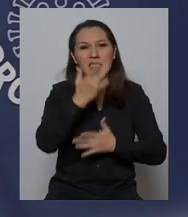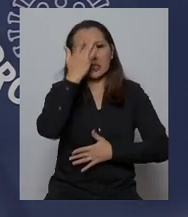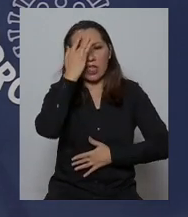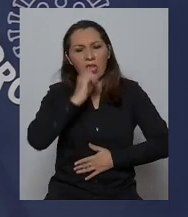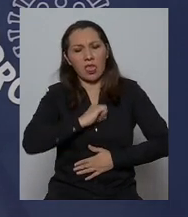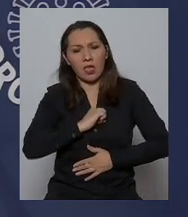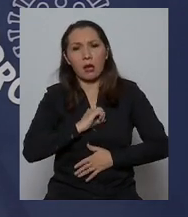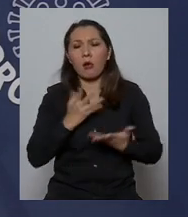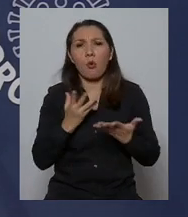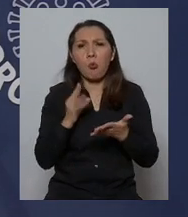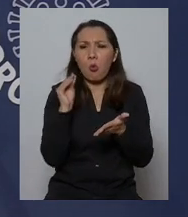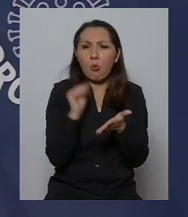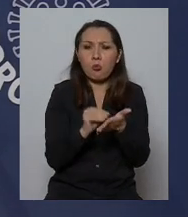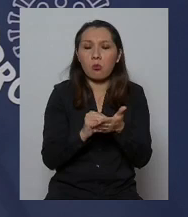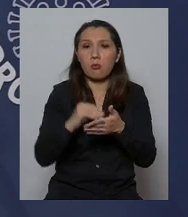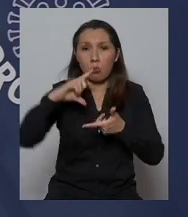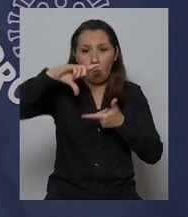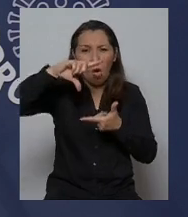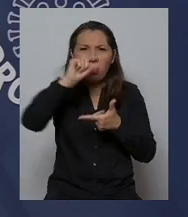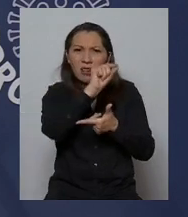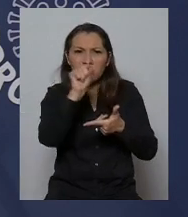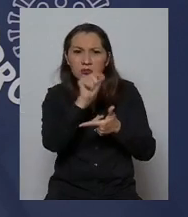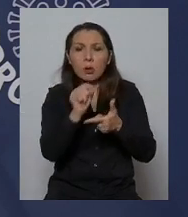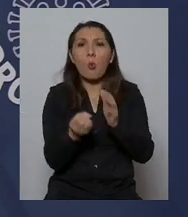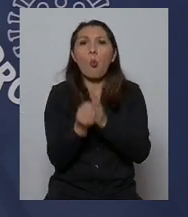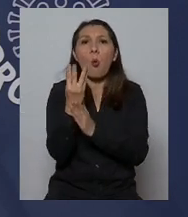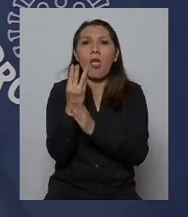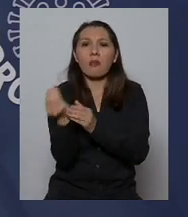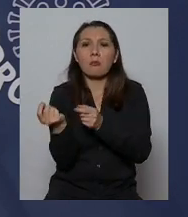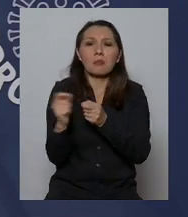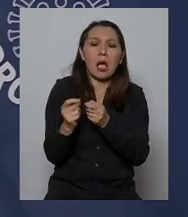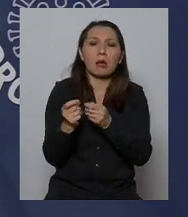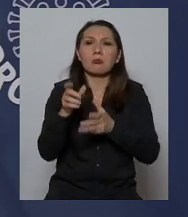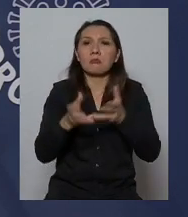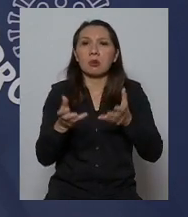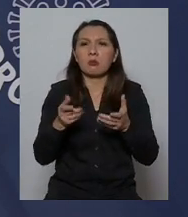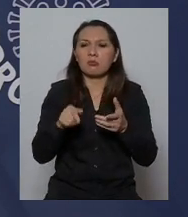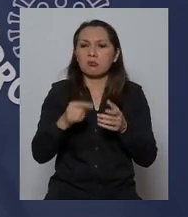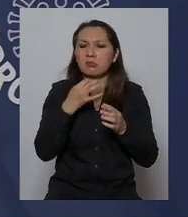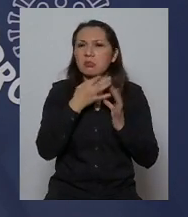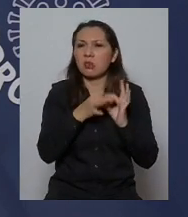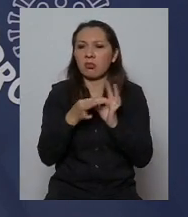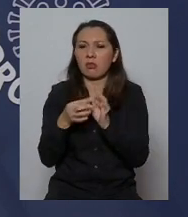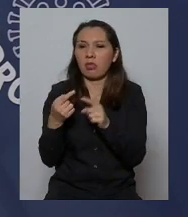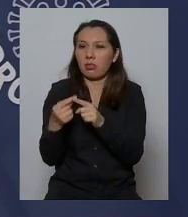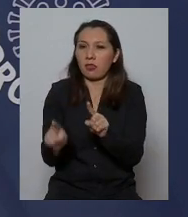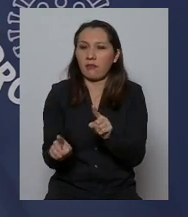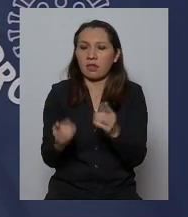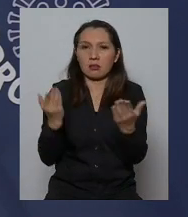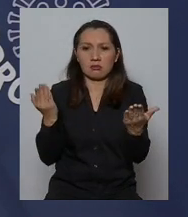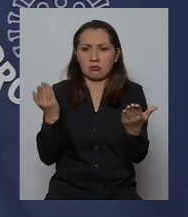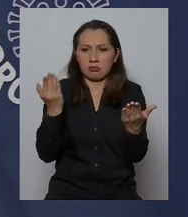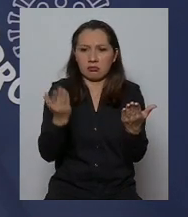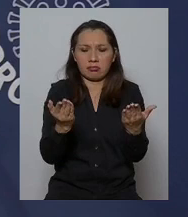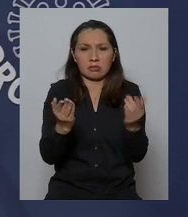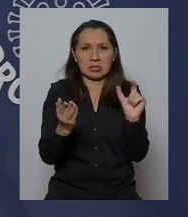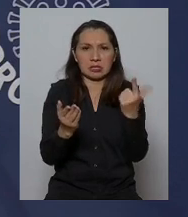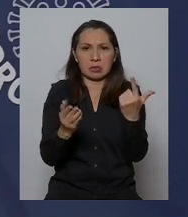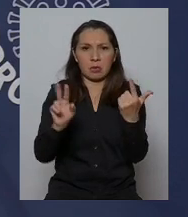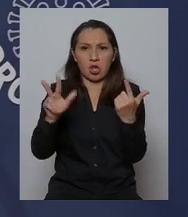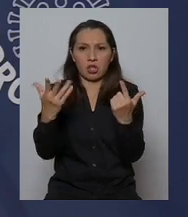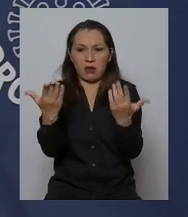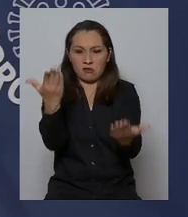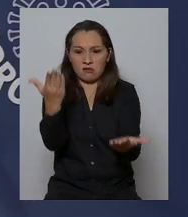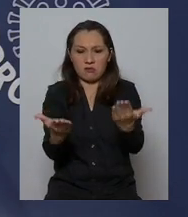síntomas sino que se registra en el recuadro simplemente como nuevos casos primero porque se hace esa diferencia entre uno y otro informe que hace